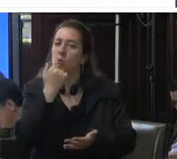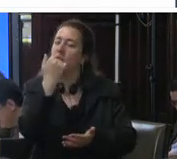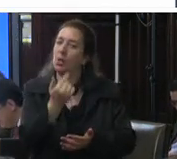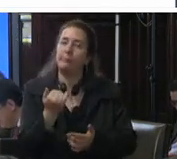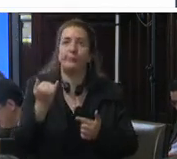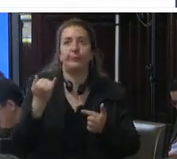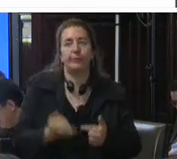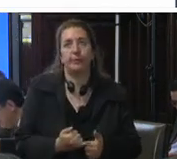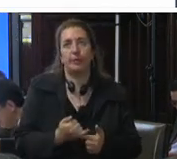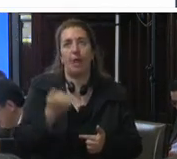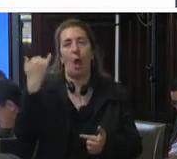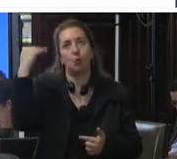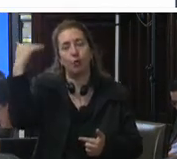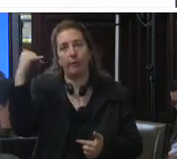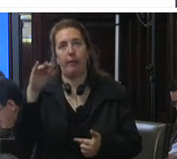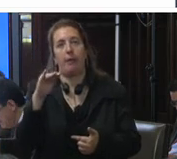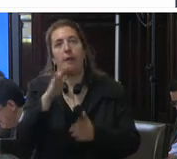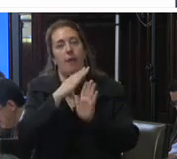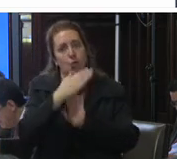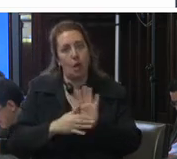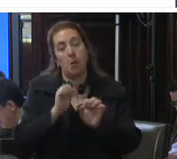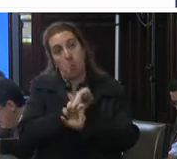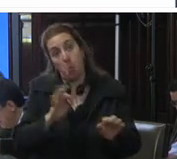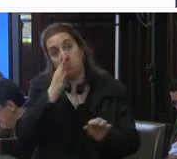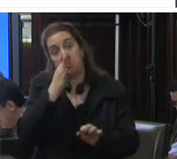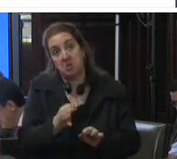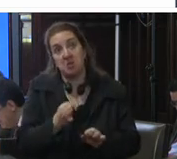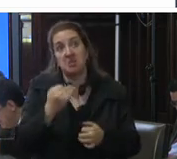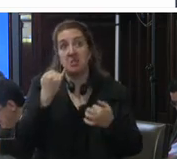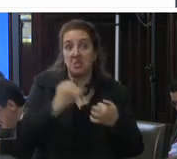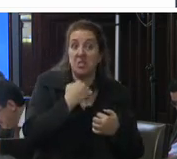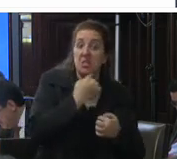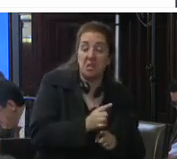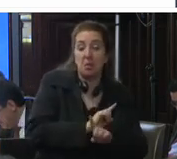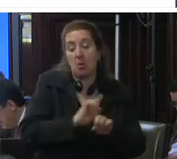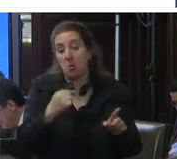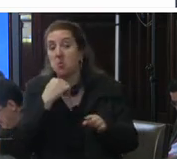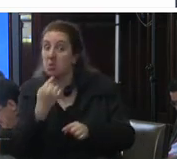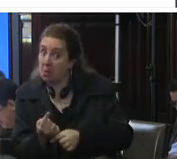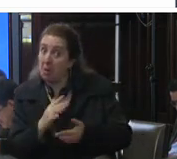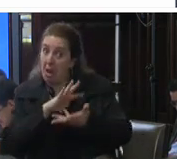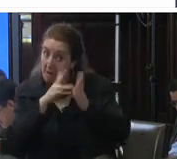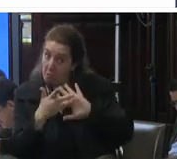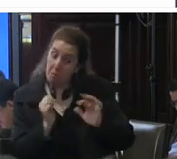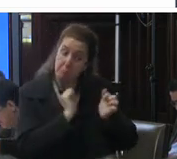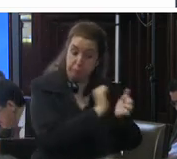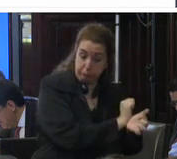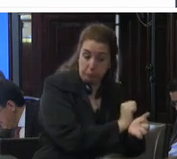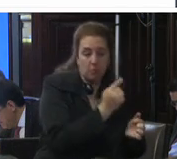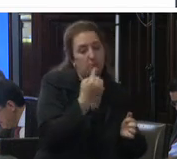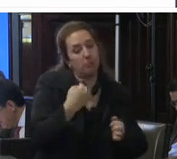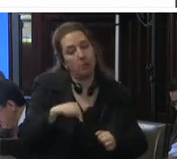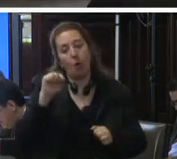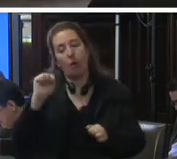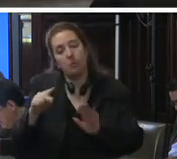autoridades nacionales pueden valorar la pertinencia o no de la del mandamiento de la medida que emitan conforme a sus normas